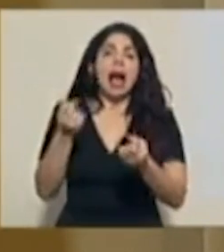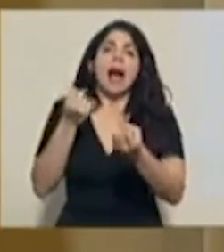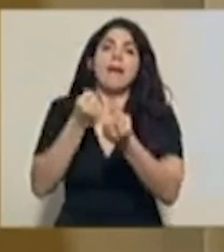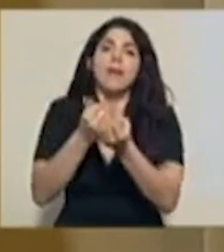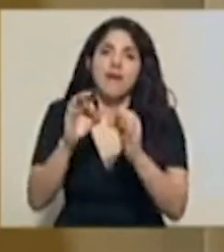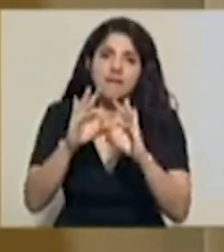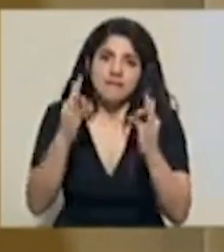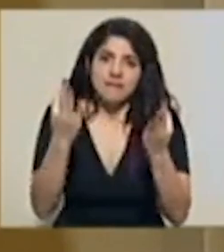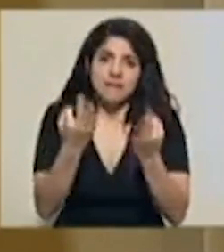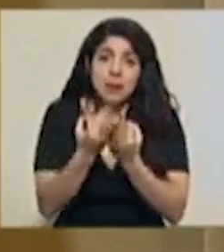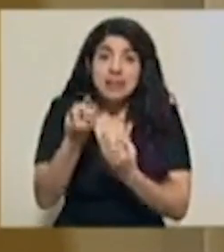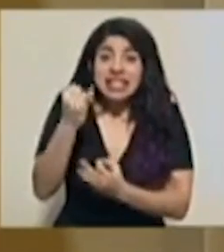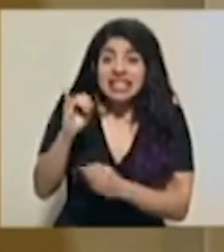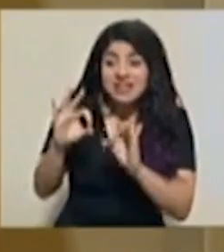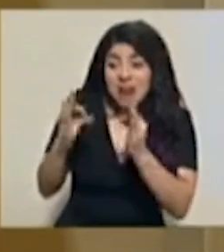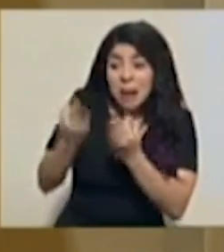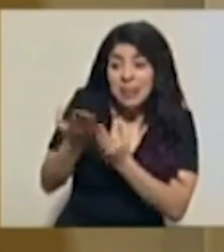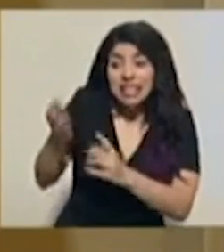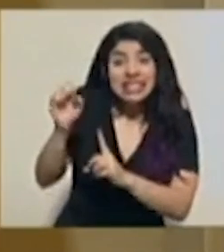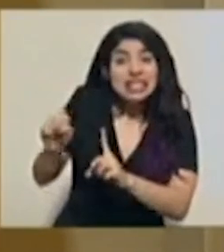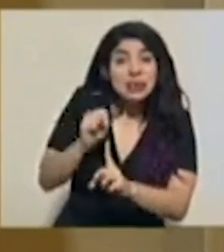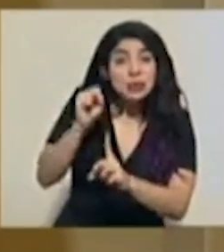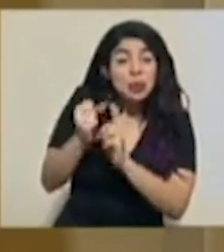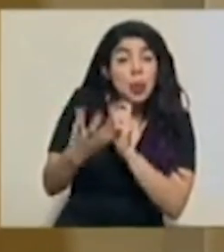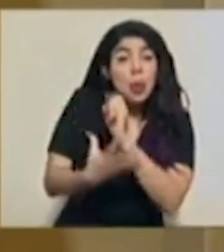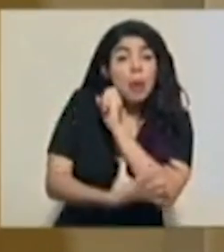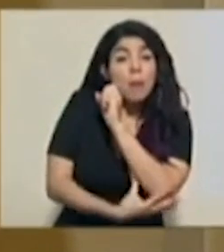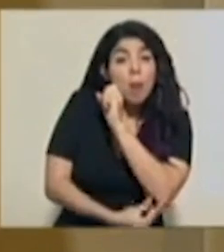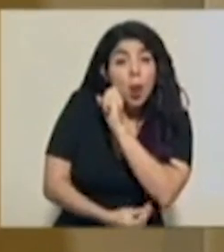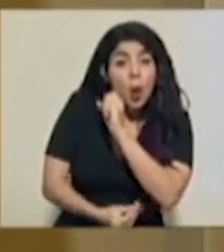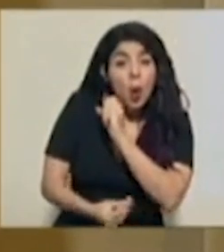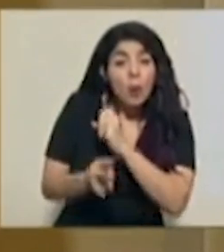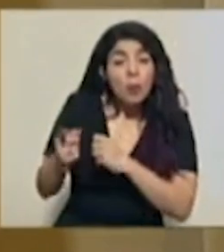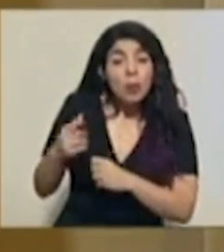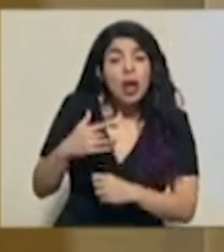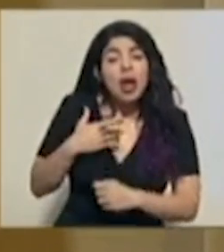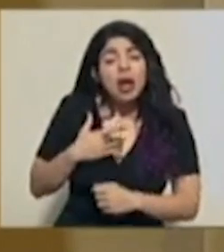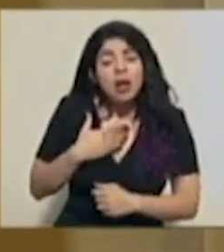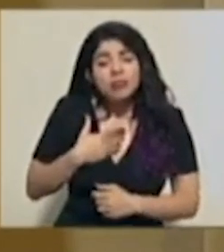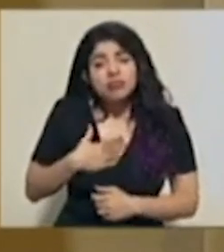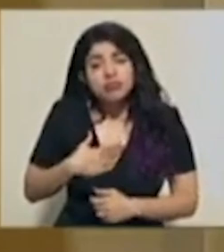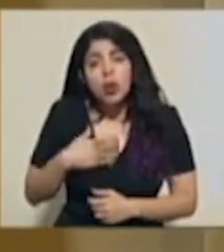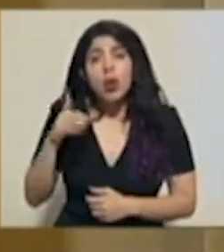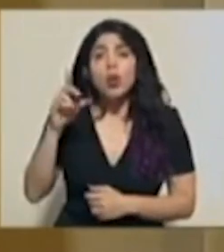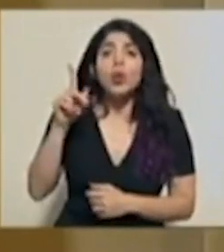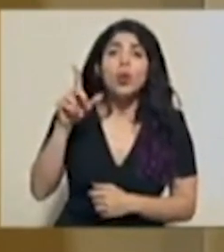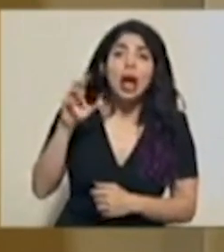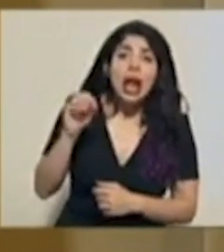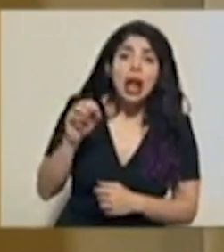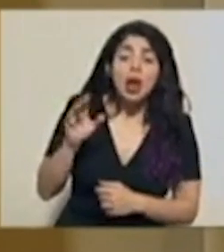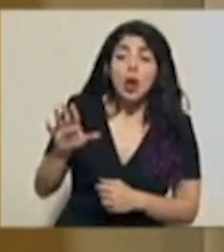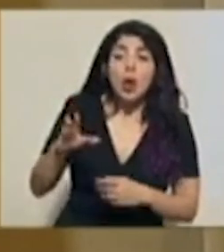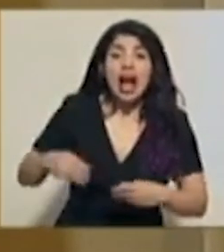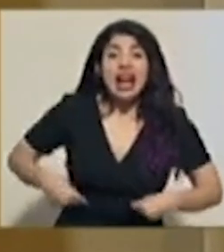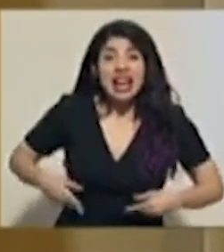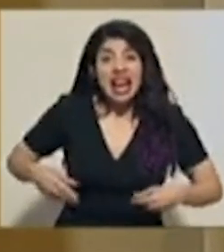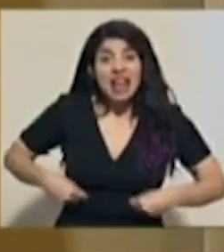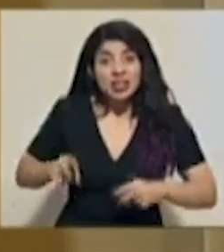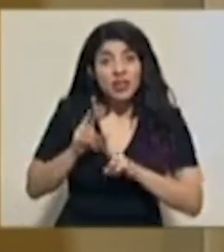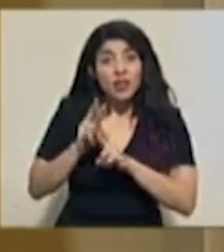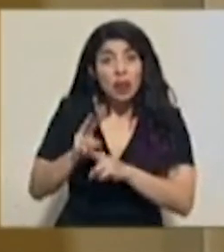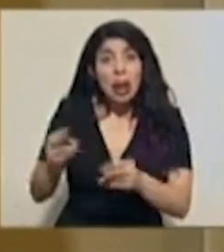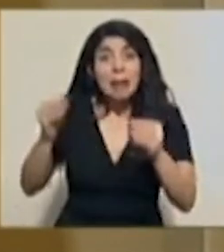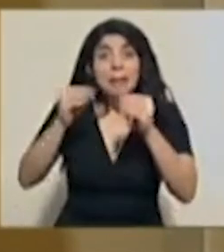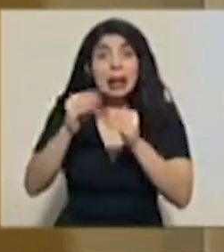en situación de pobreza en medio de este duelo para que los gastos funerarios no sean un peso adicional sobre el hogar.